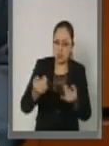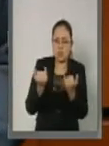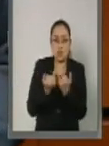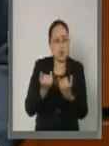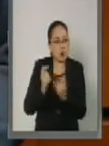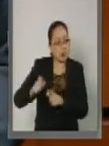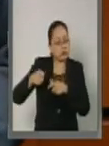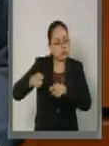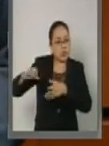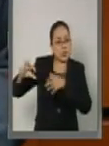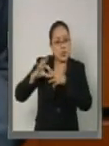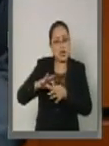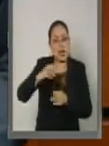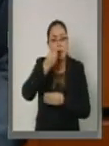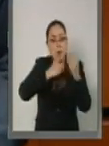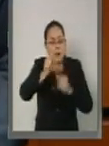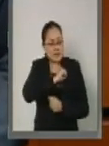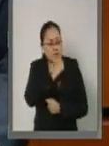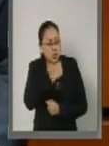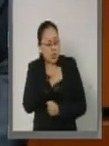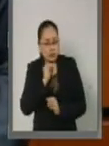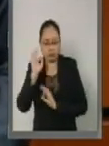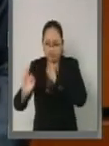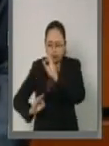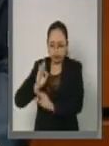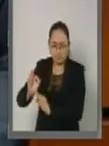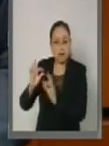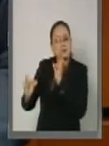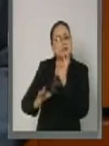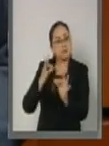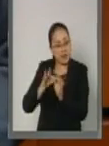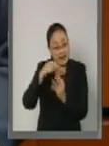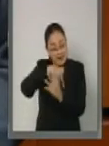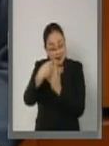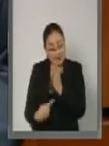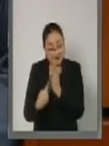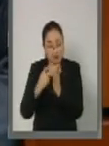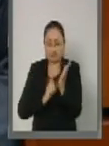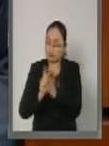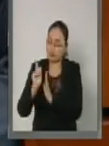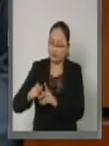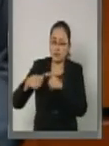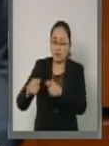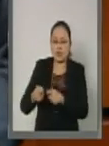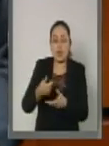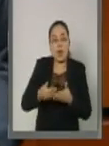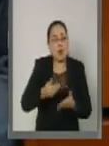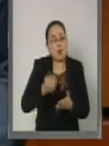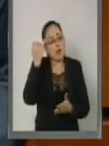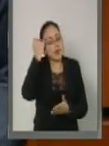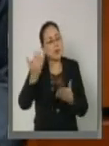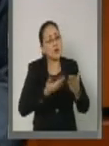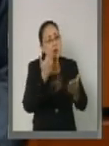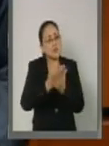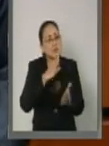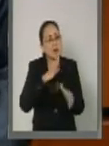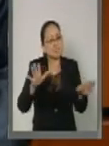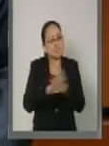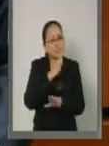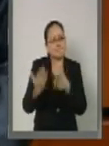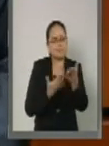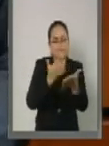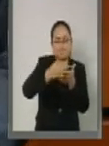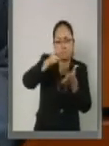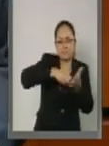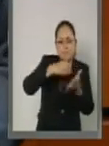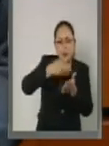a la alimentación y cuidados. La presente iniciativa propone reformas para fortalecer la protección de los